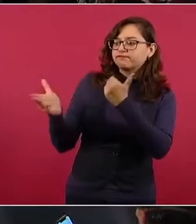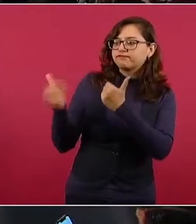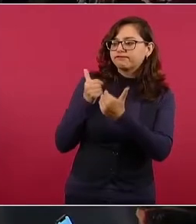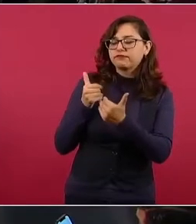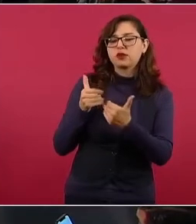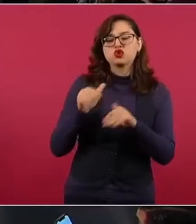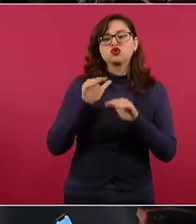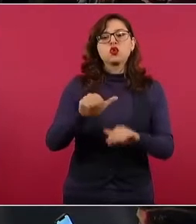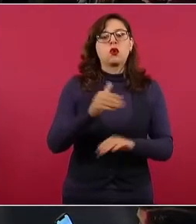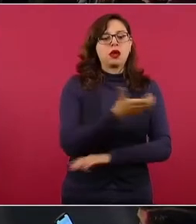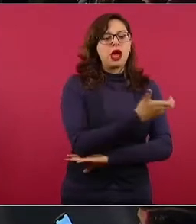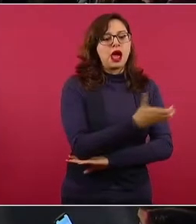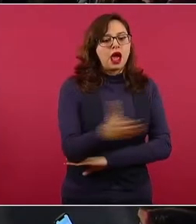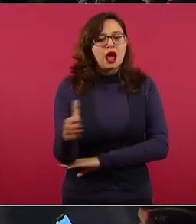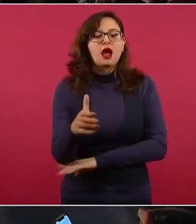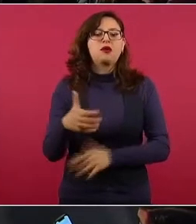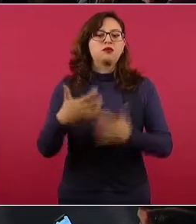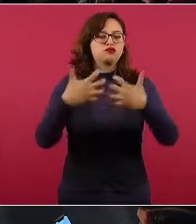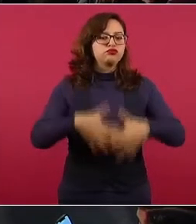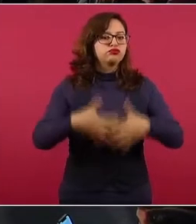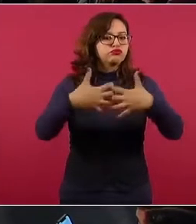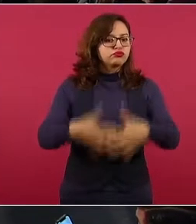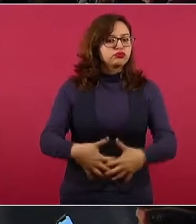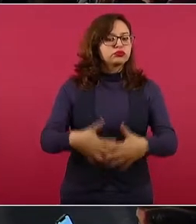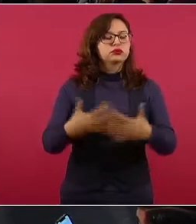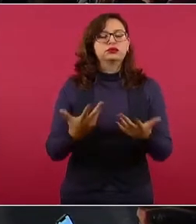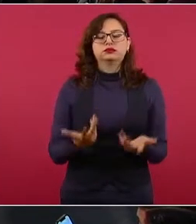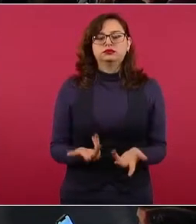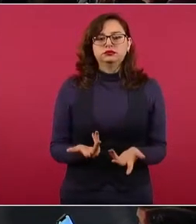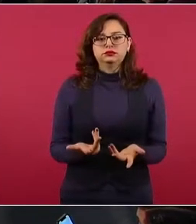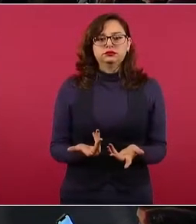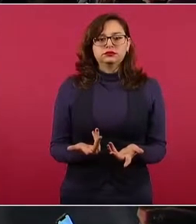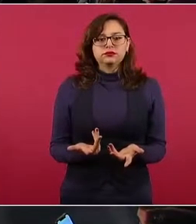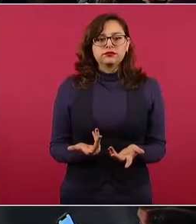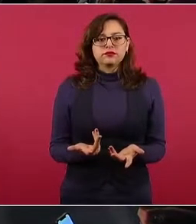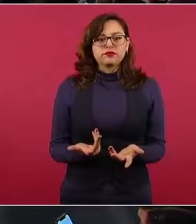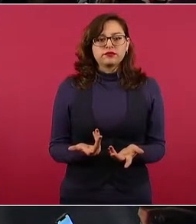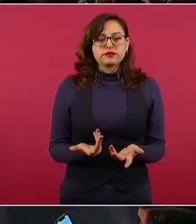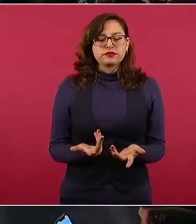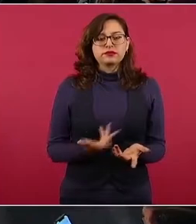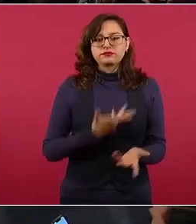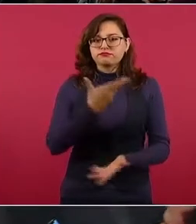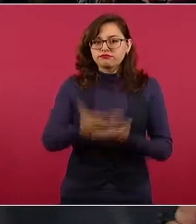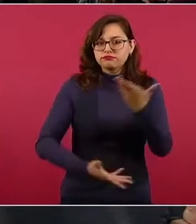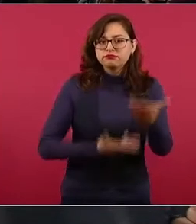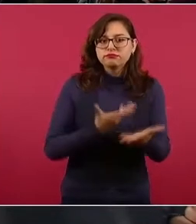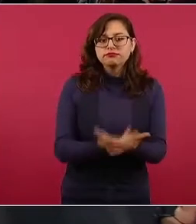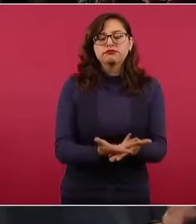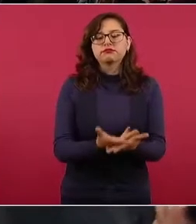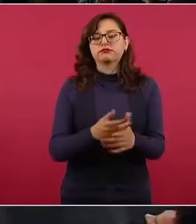agricultura, en la industria, en los servicios.